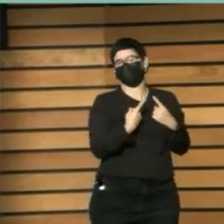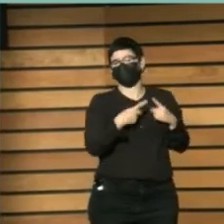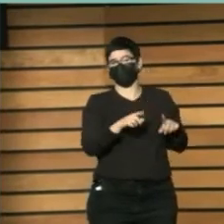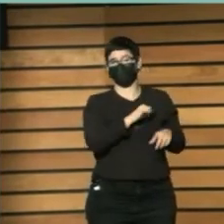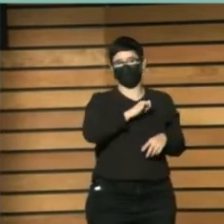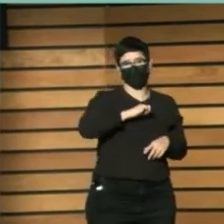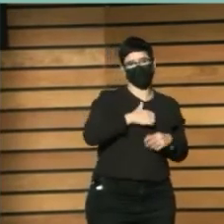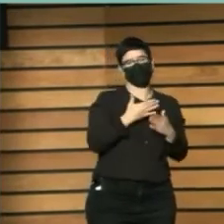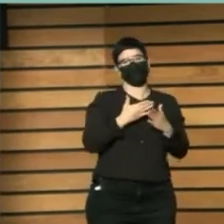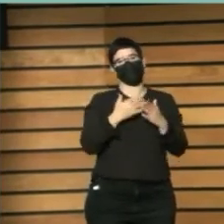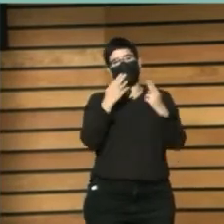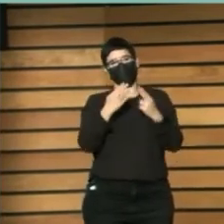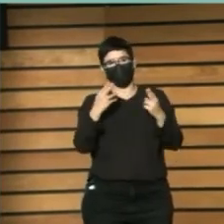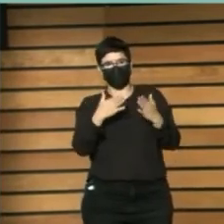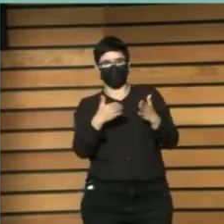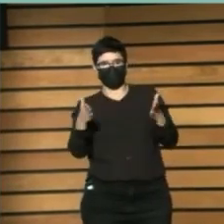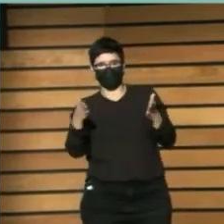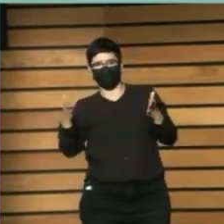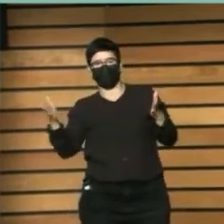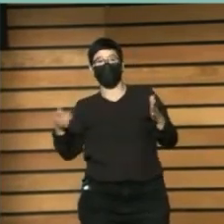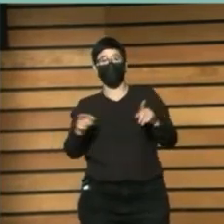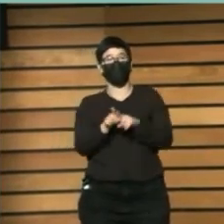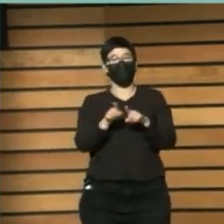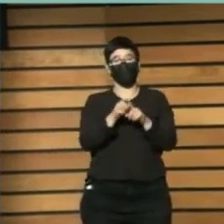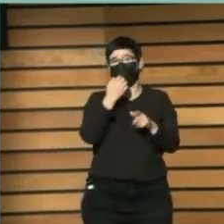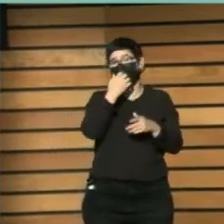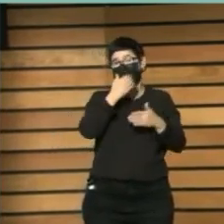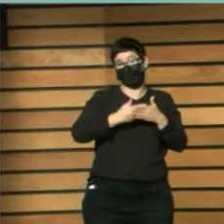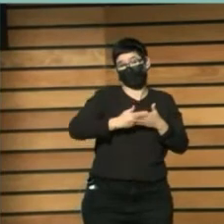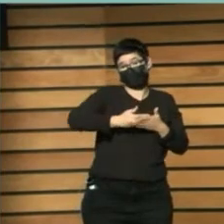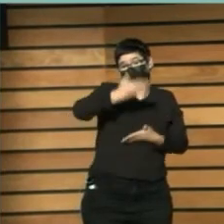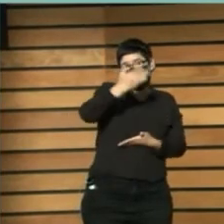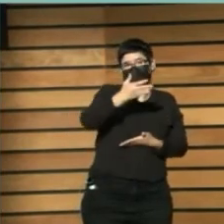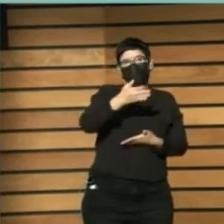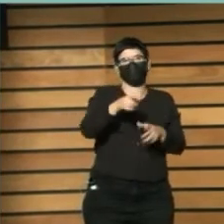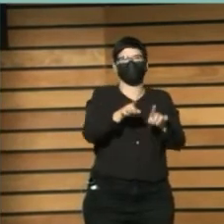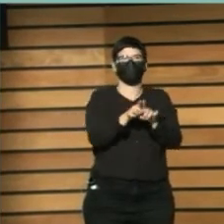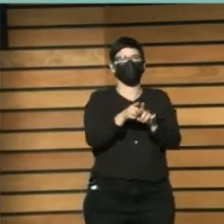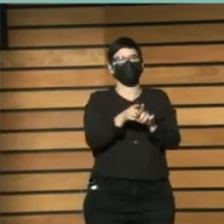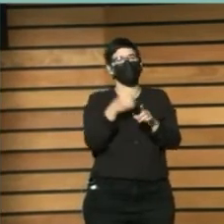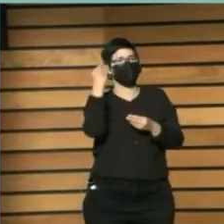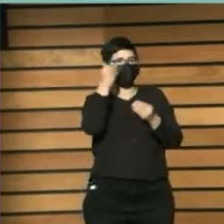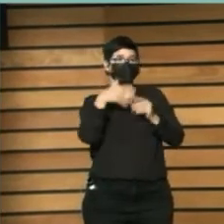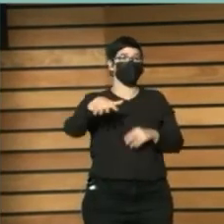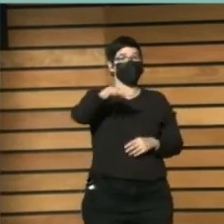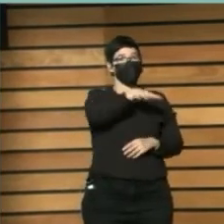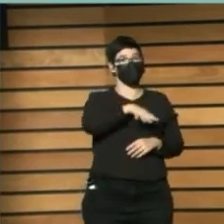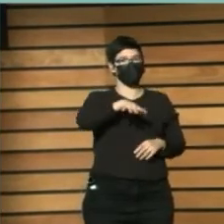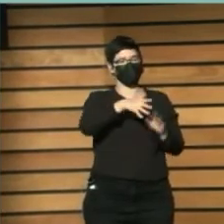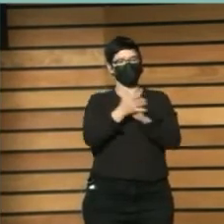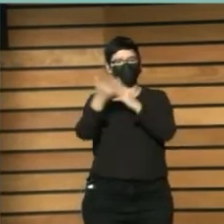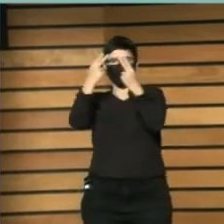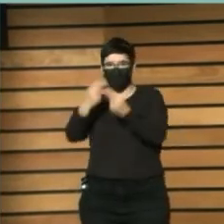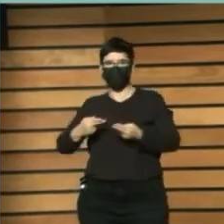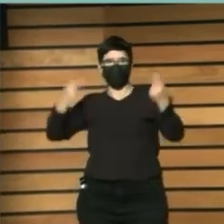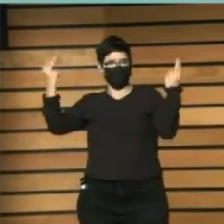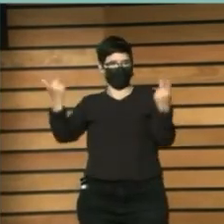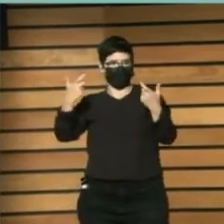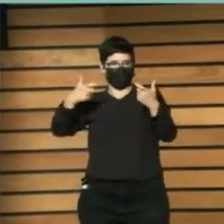Y si consideramos Los periódicos Como un lugar O un espacio Este sería Sería la esfera pública